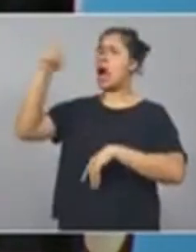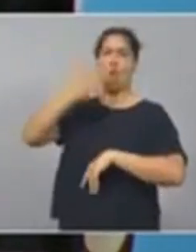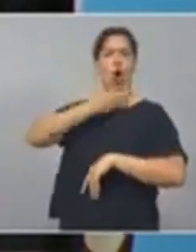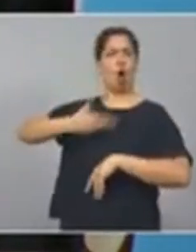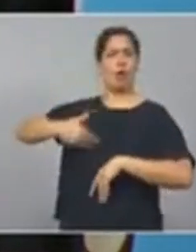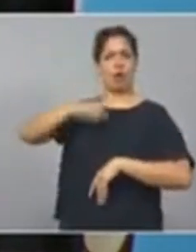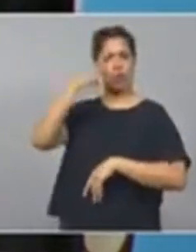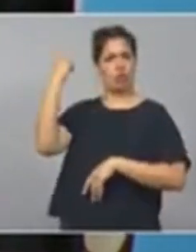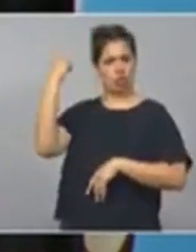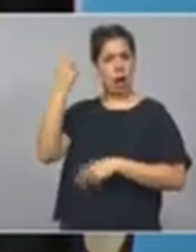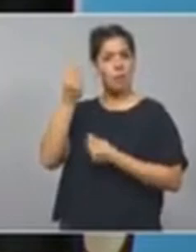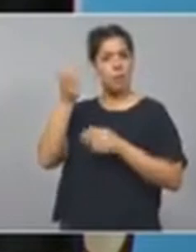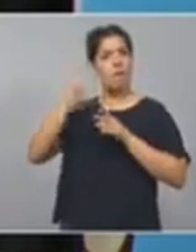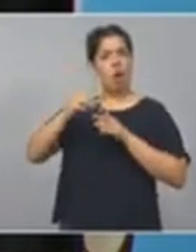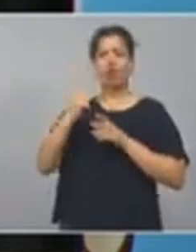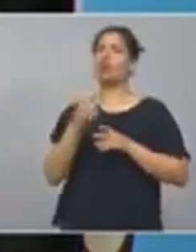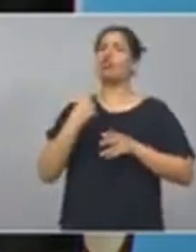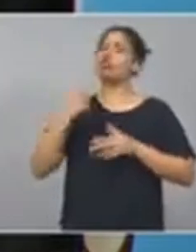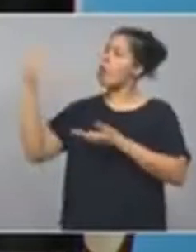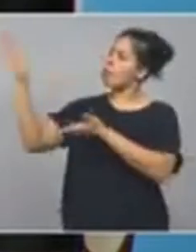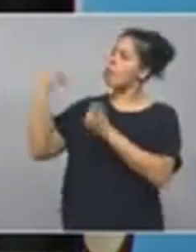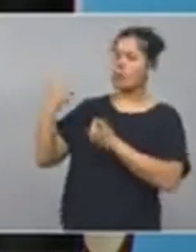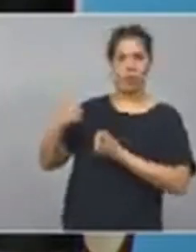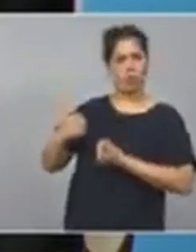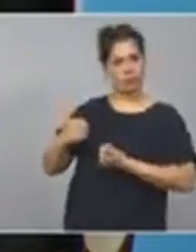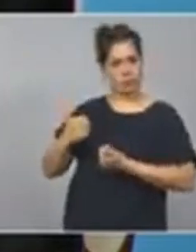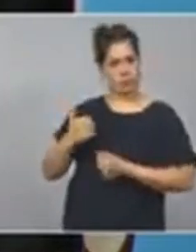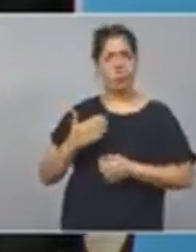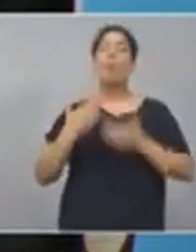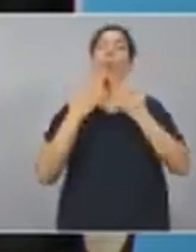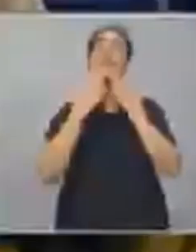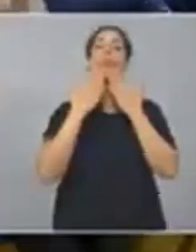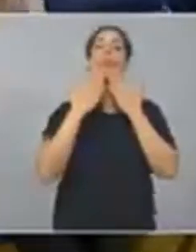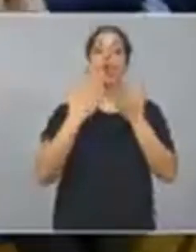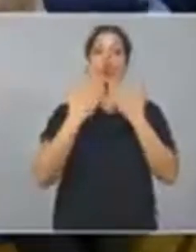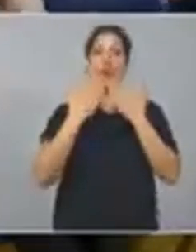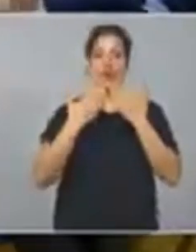fondos que legalmente le corresponden a Buenos Aires. Muchas gracias.